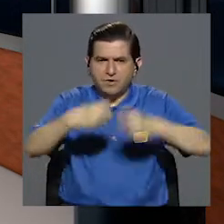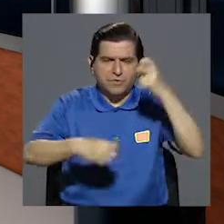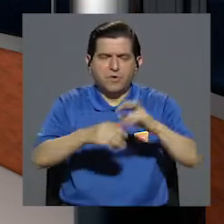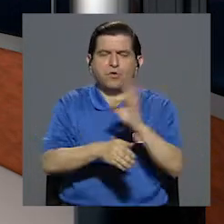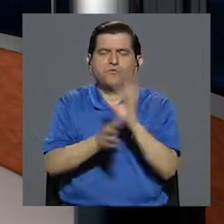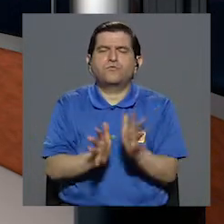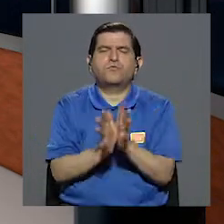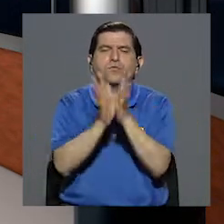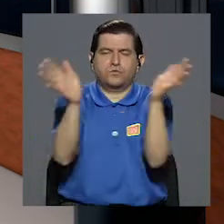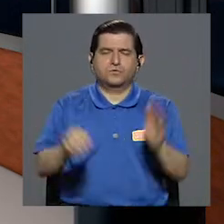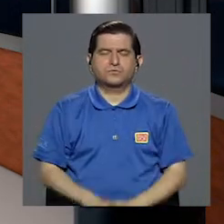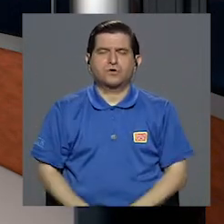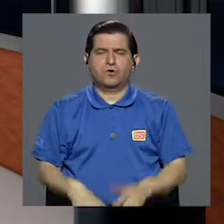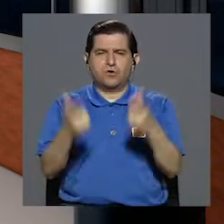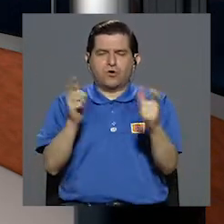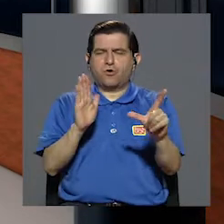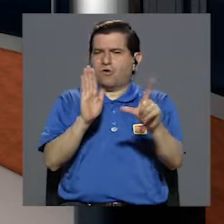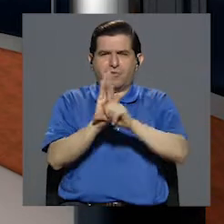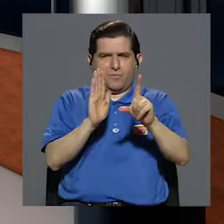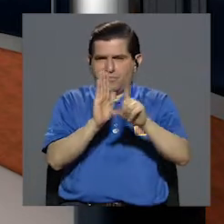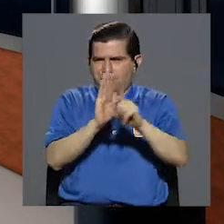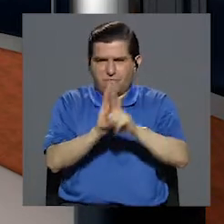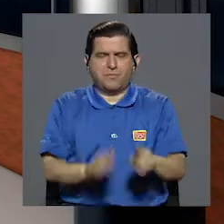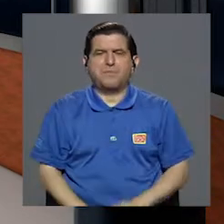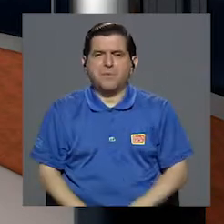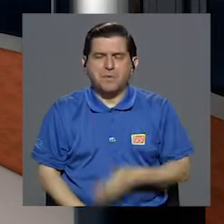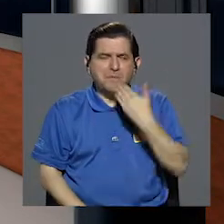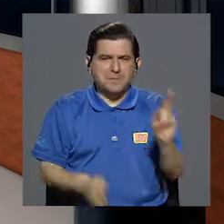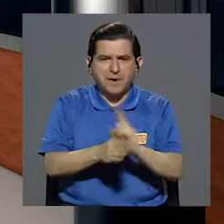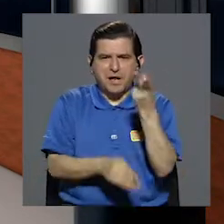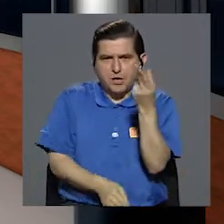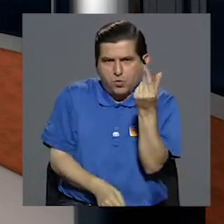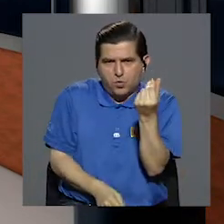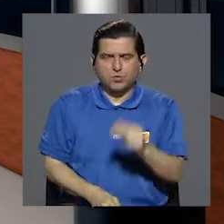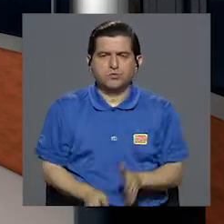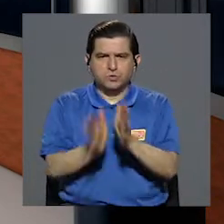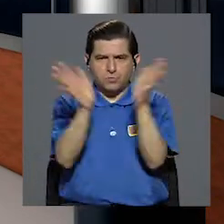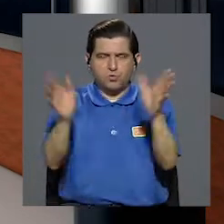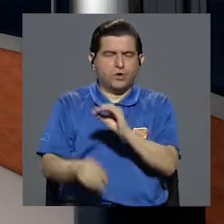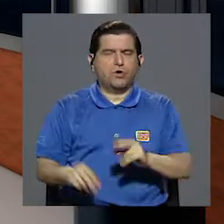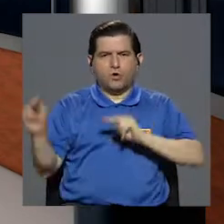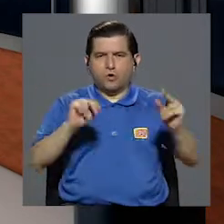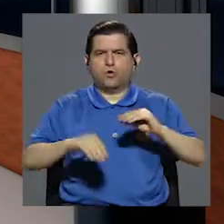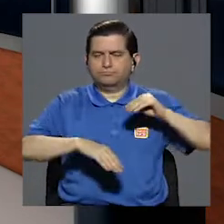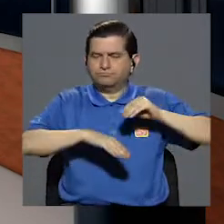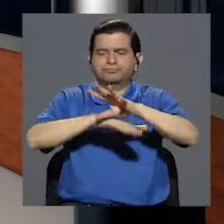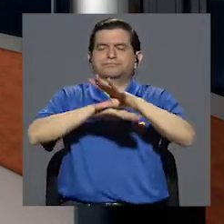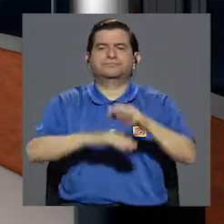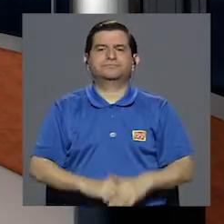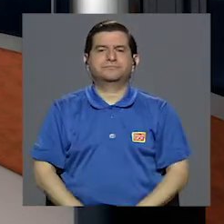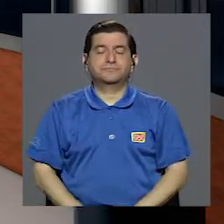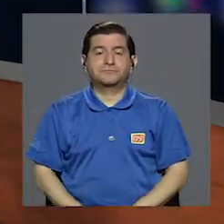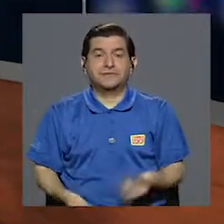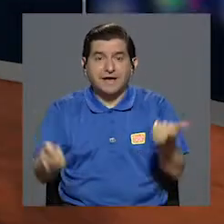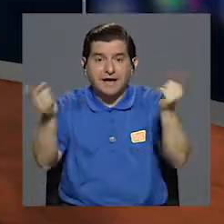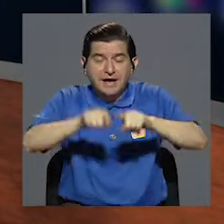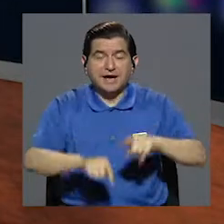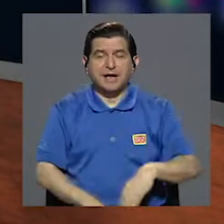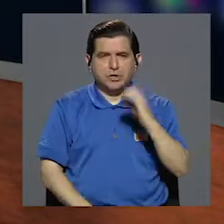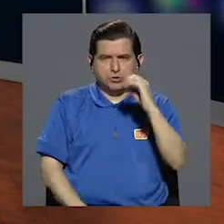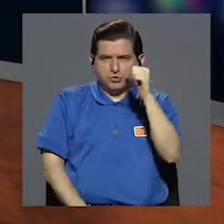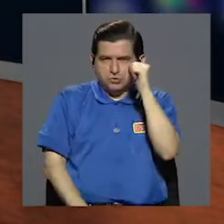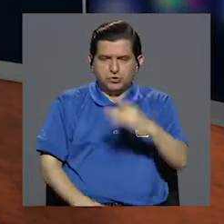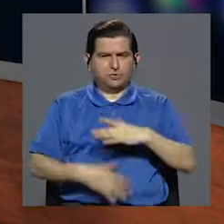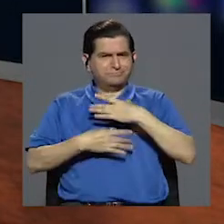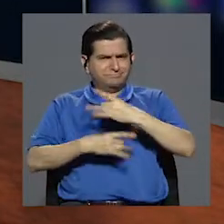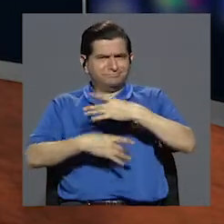fijada para delitos de la función pública como enriquecimiento ilícito, peculado o tráfico de influencias. Volviendo al